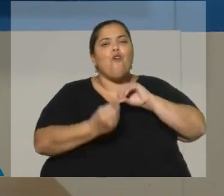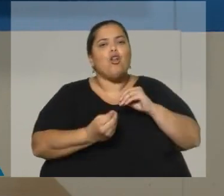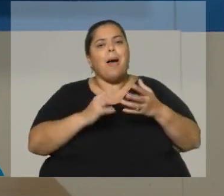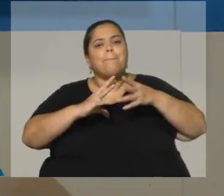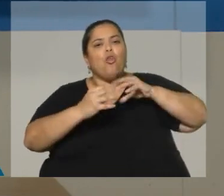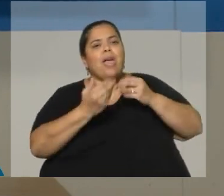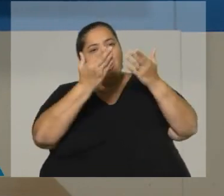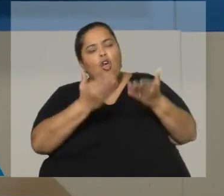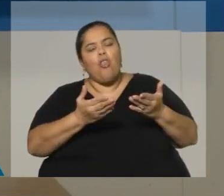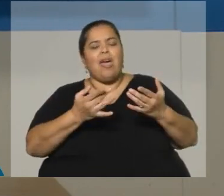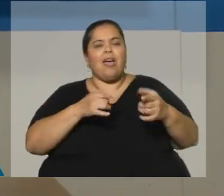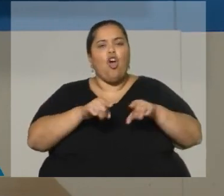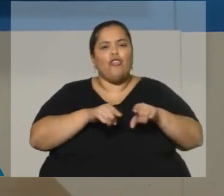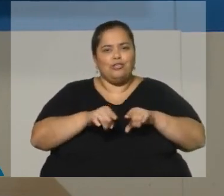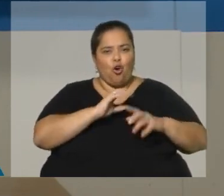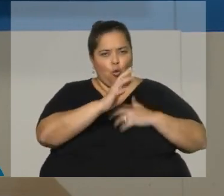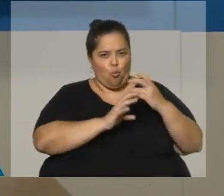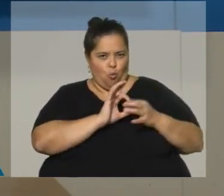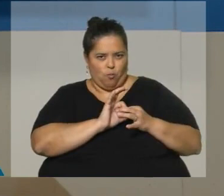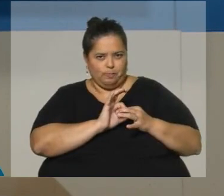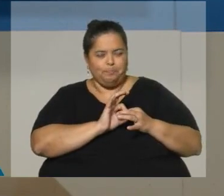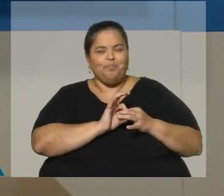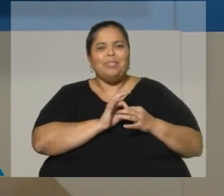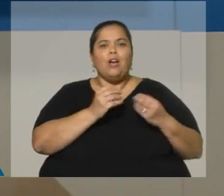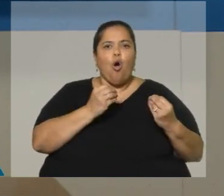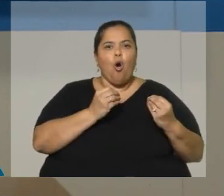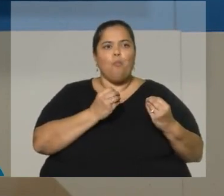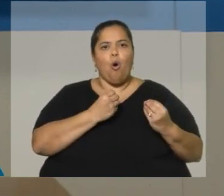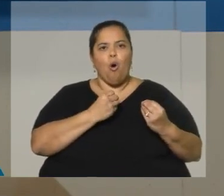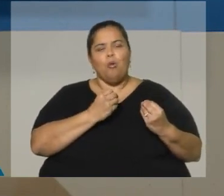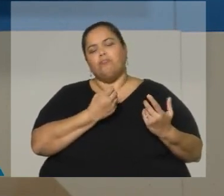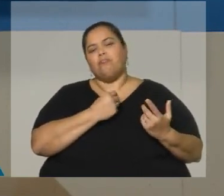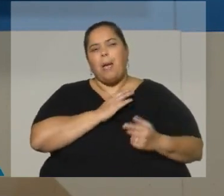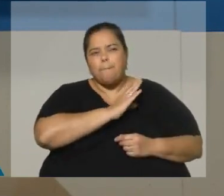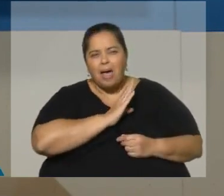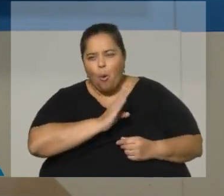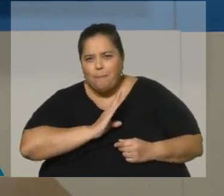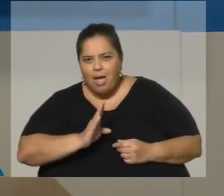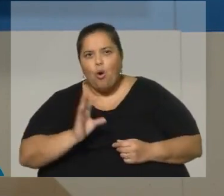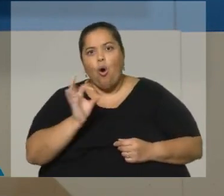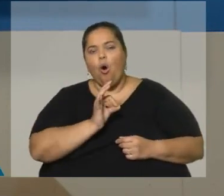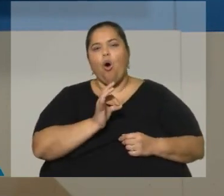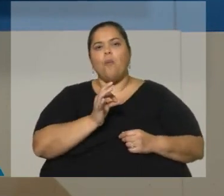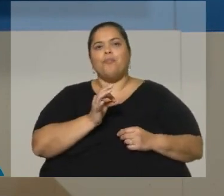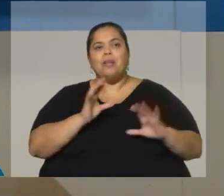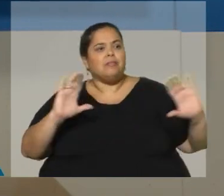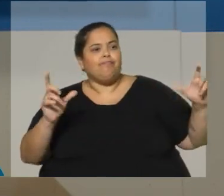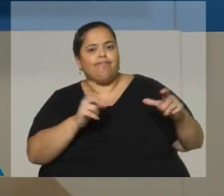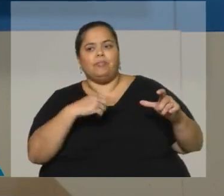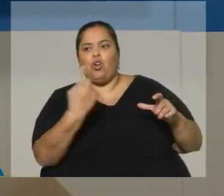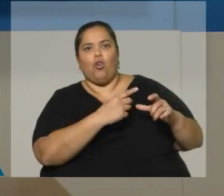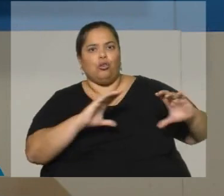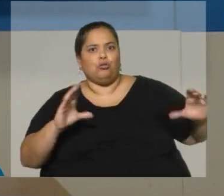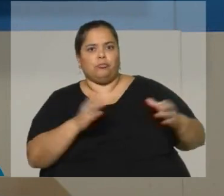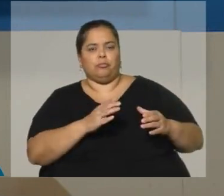es el mejor modo de conducir en una coalición de este tipo? Si en el mano a mano, con los socios, o institucionalizar o darle forma a algún